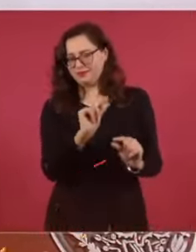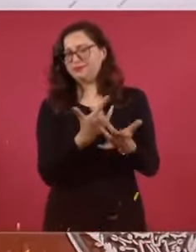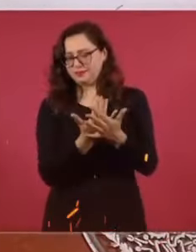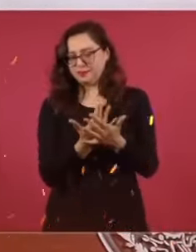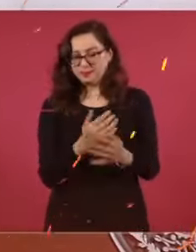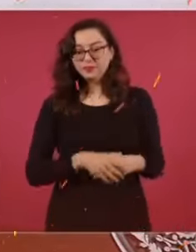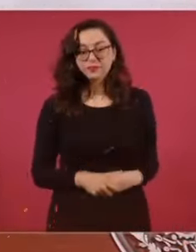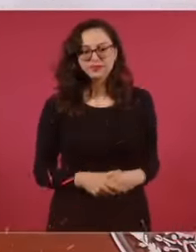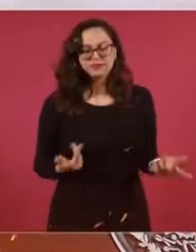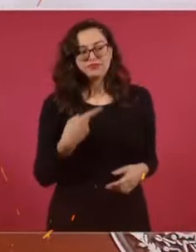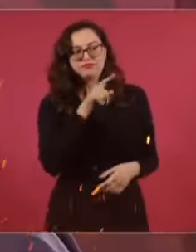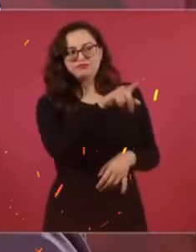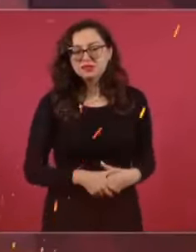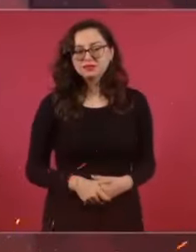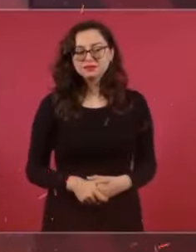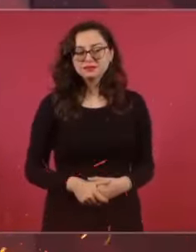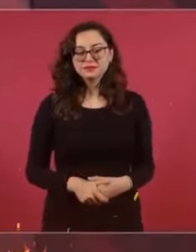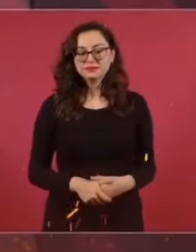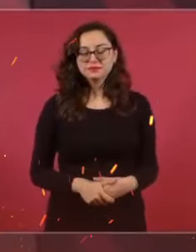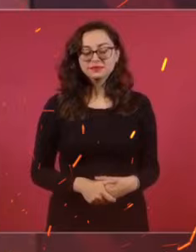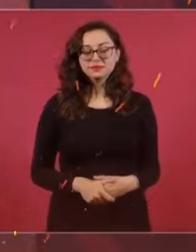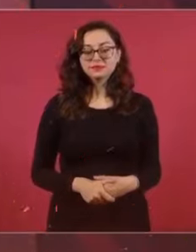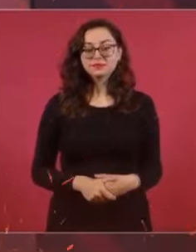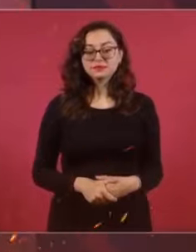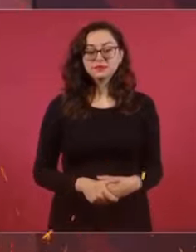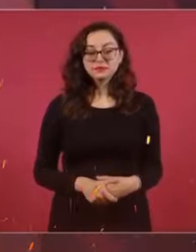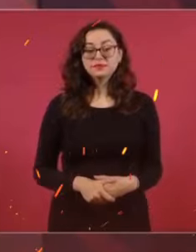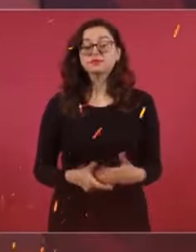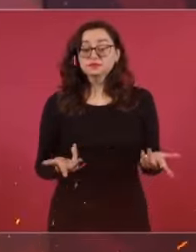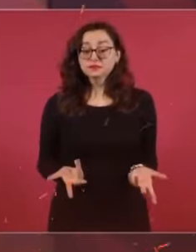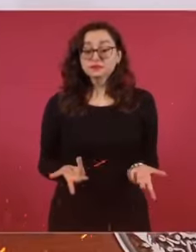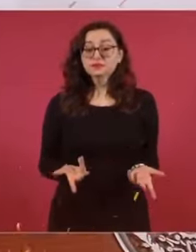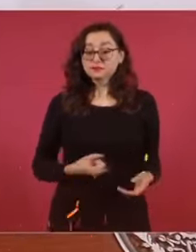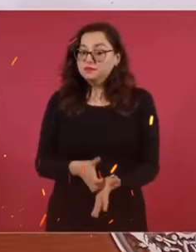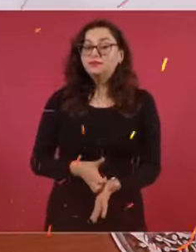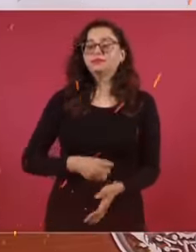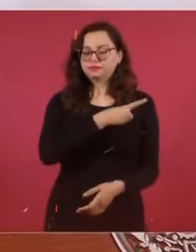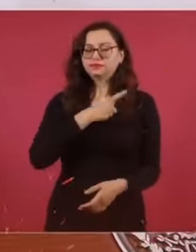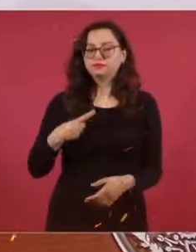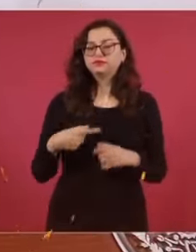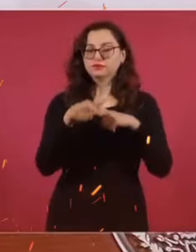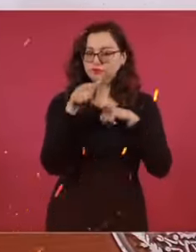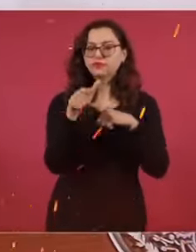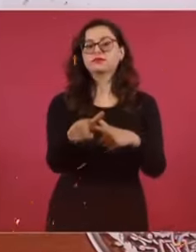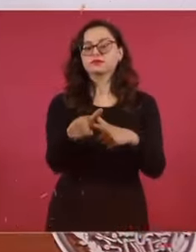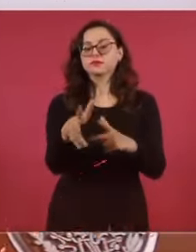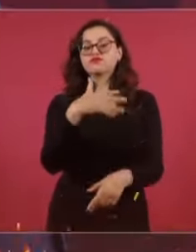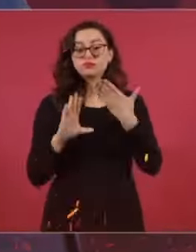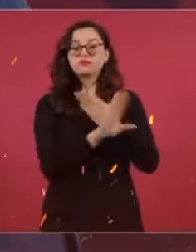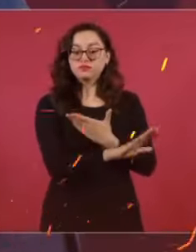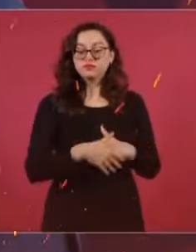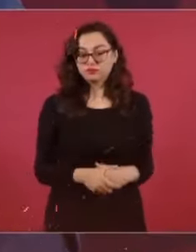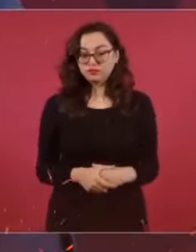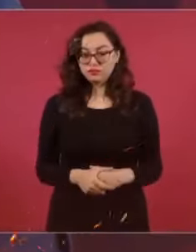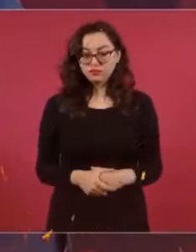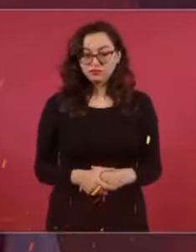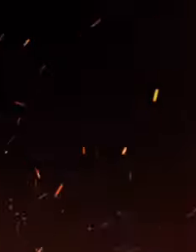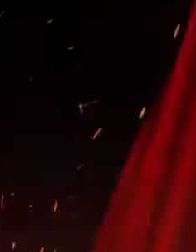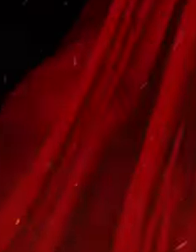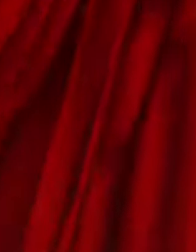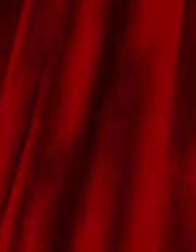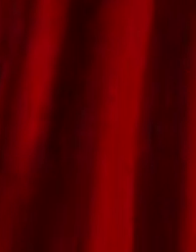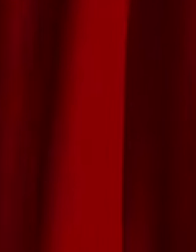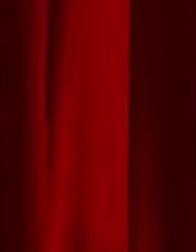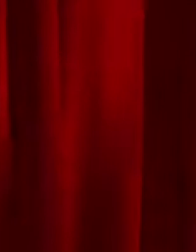pero cuesta mil millones de pesos al año. Entonces, sí, hay que seguir con la austeridad. Y combatiendo la corrupción. Hemos ahorrado muchísimo.